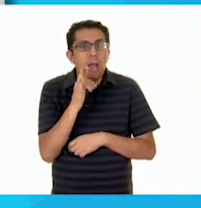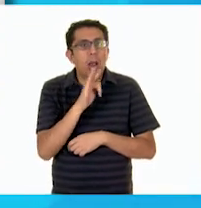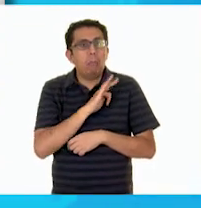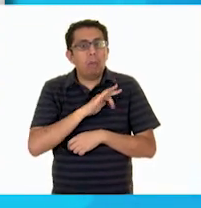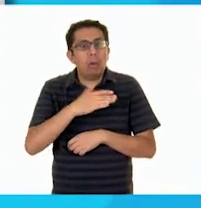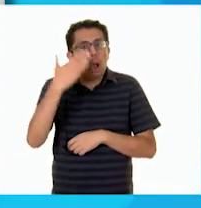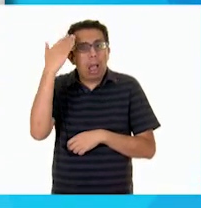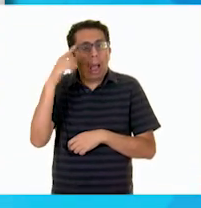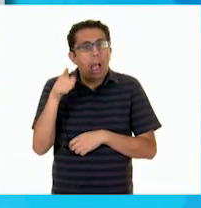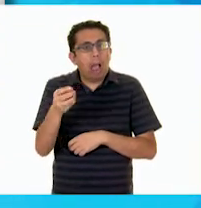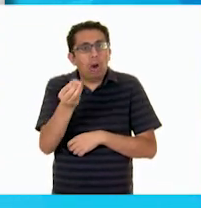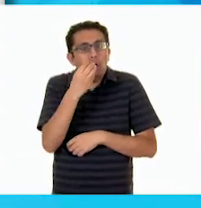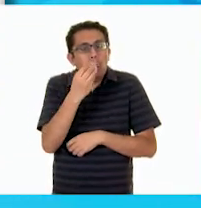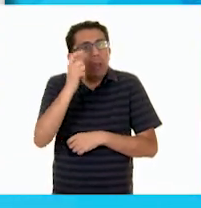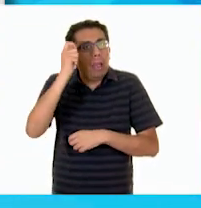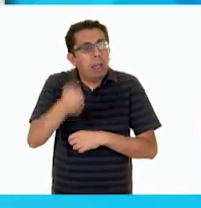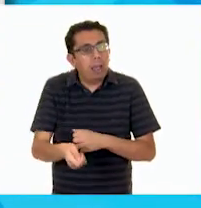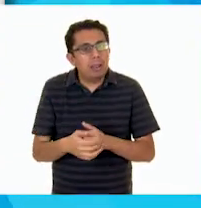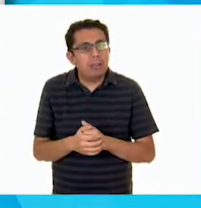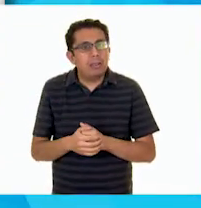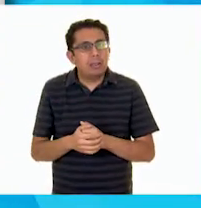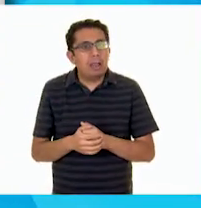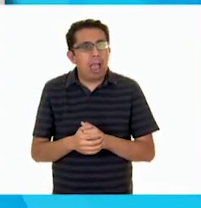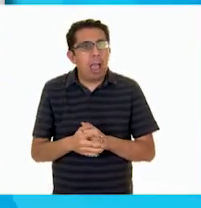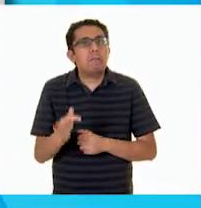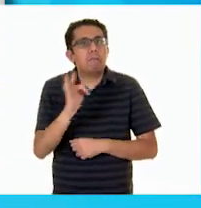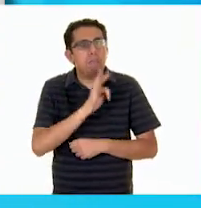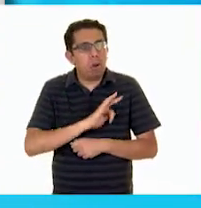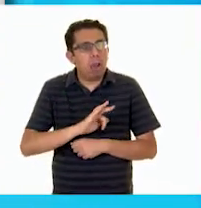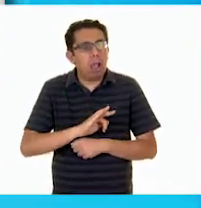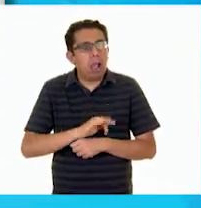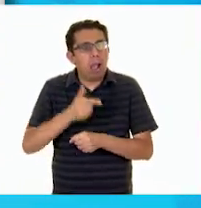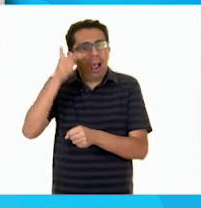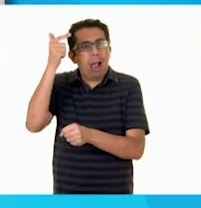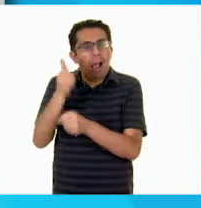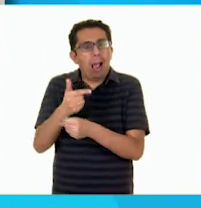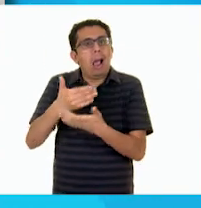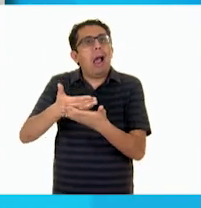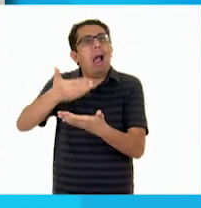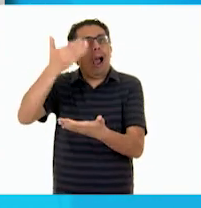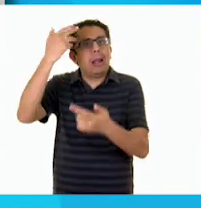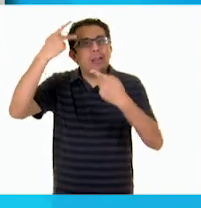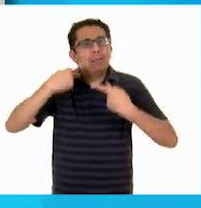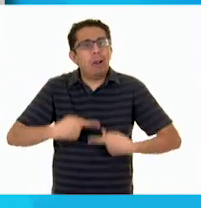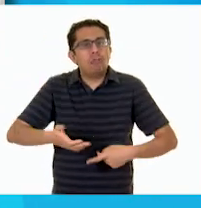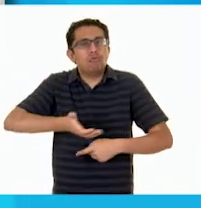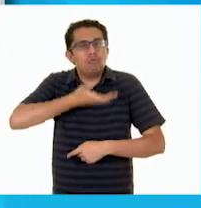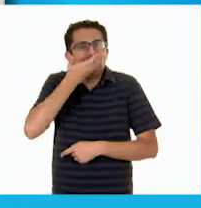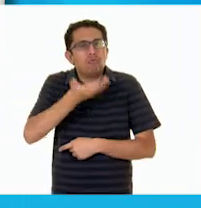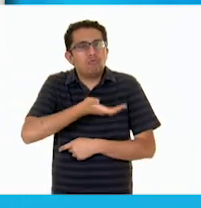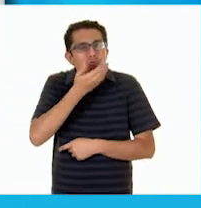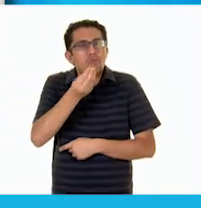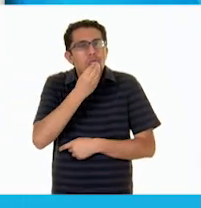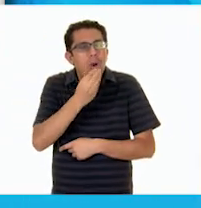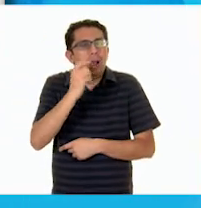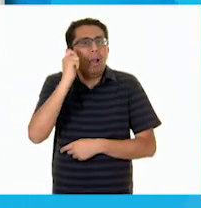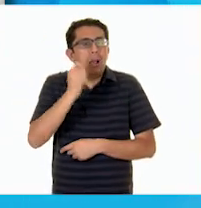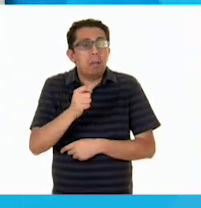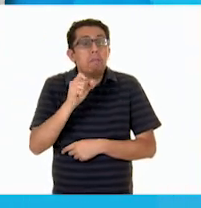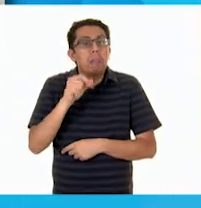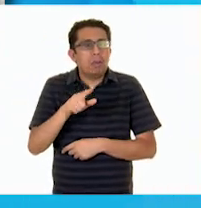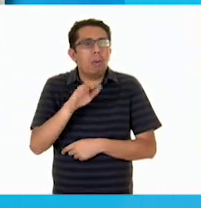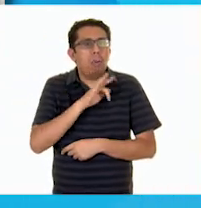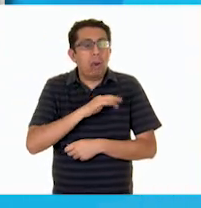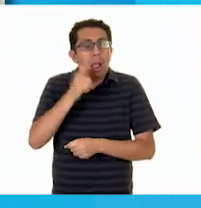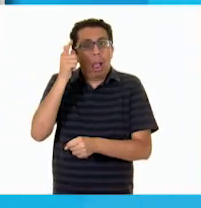comieron. Entonces, se puede saber qué comía la gente hace mucho tiempo. También se puede saber de qué murieron. Y, por